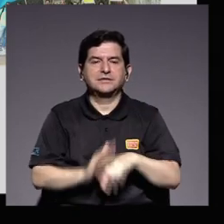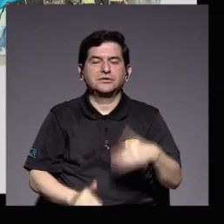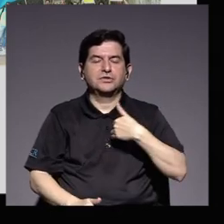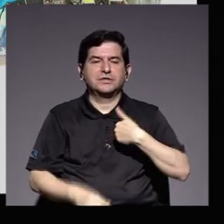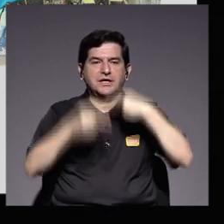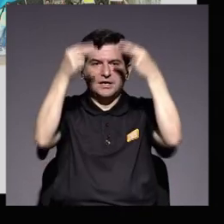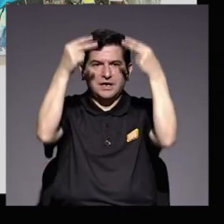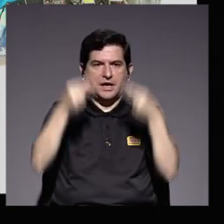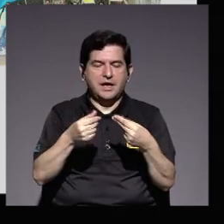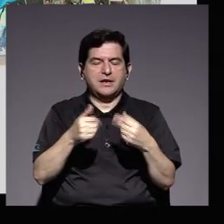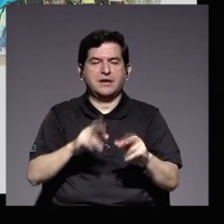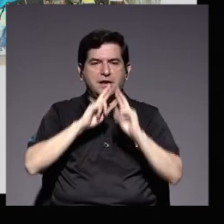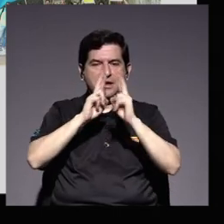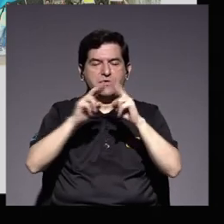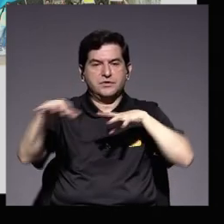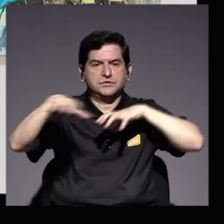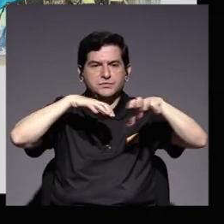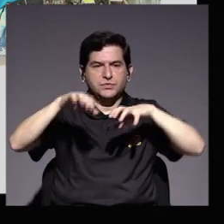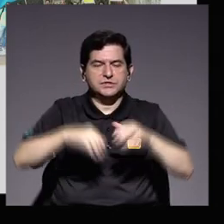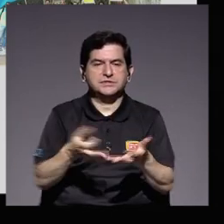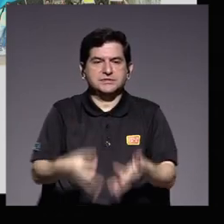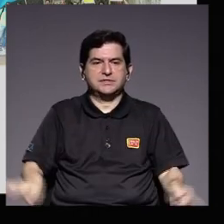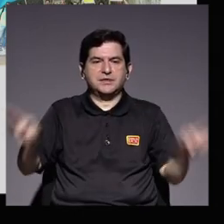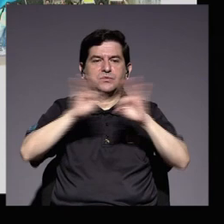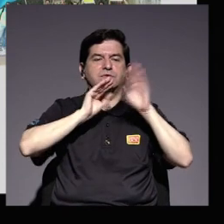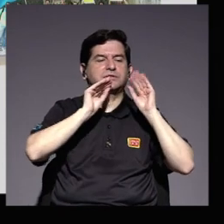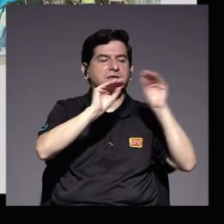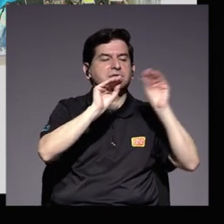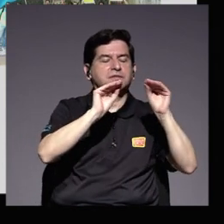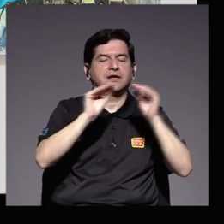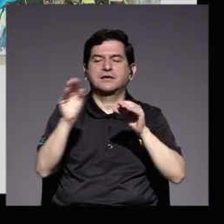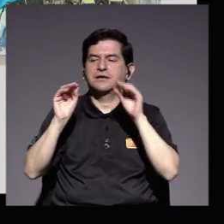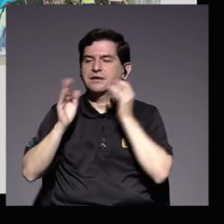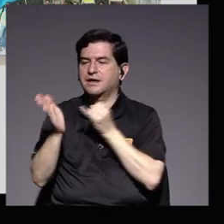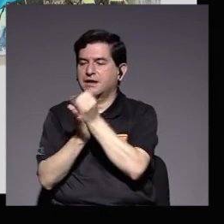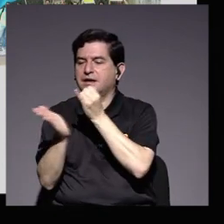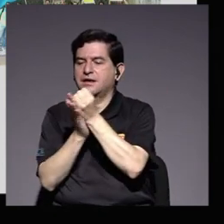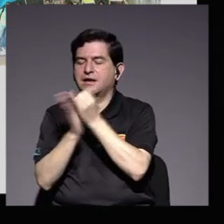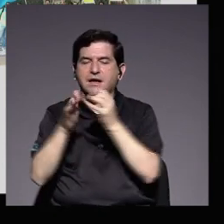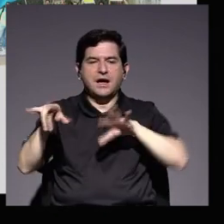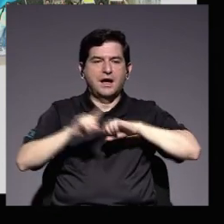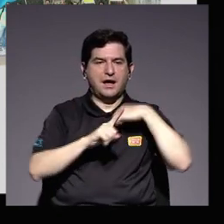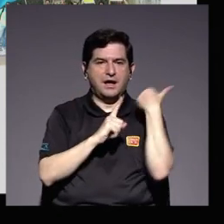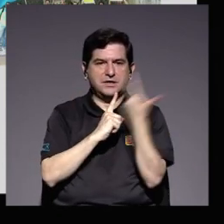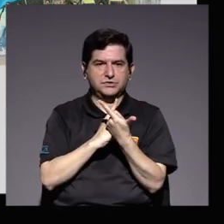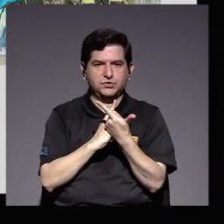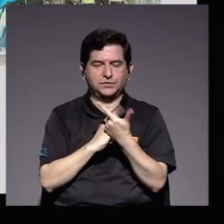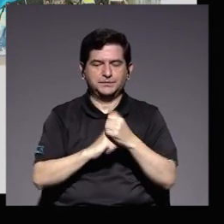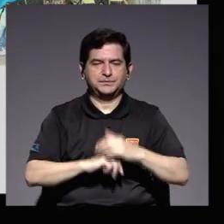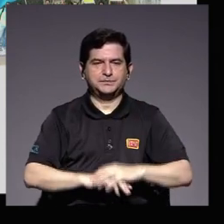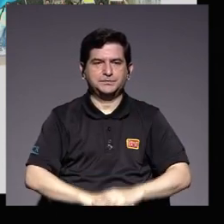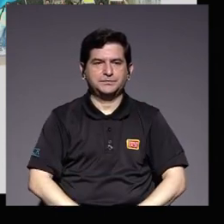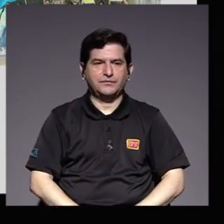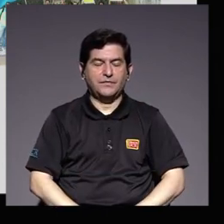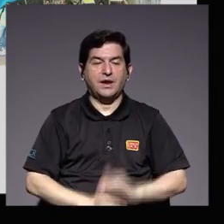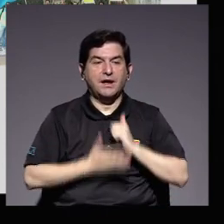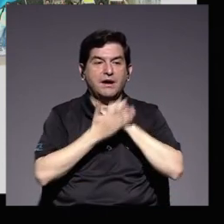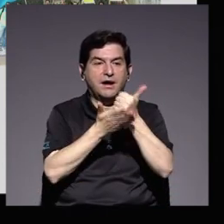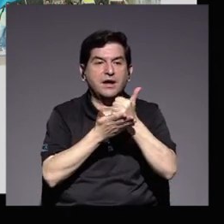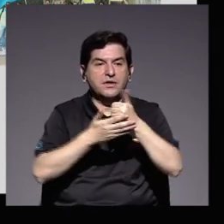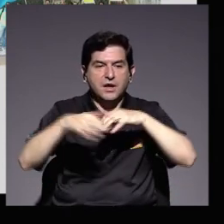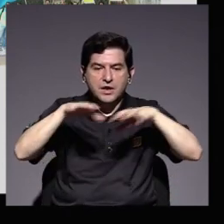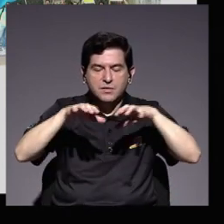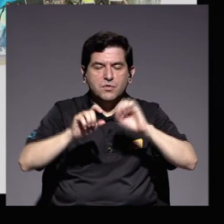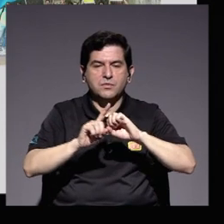un presupuesto para responder a las actividades sustantivas de docencia de investigación y de acción social que contribuyan a la